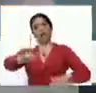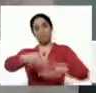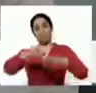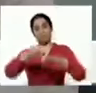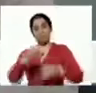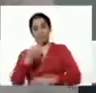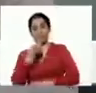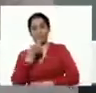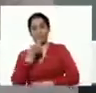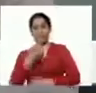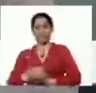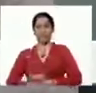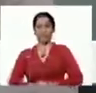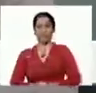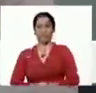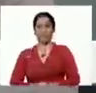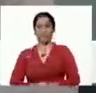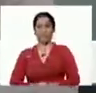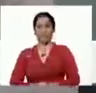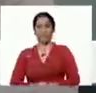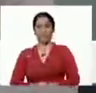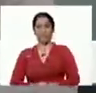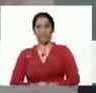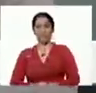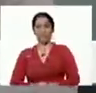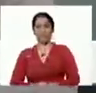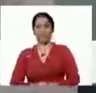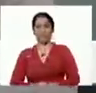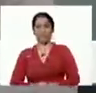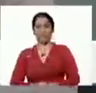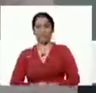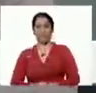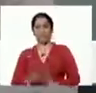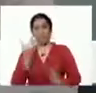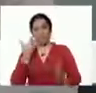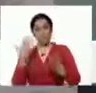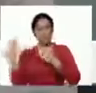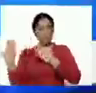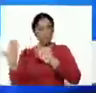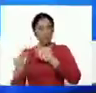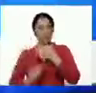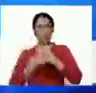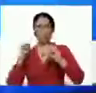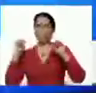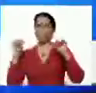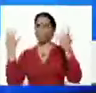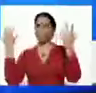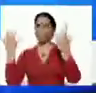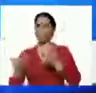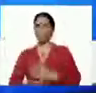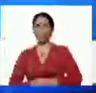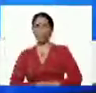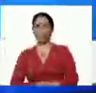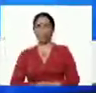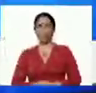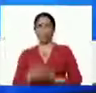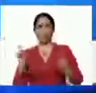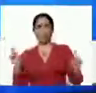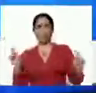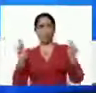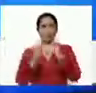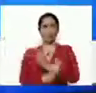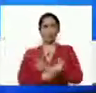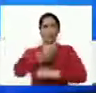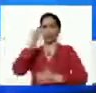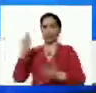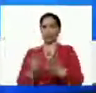miliciano. Ministro de Alimentación. Que está haciendo el milagro de la transformación total